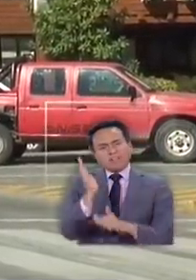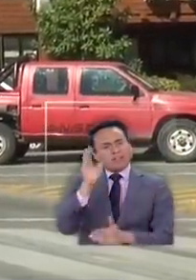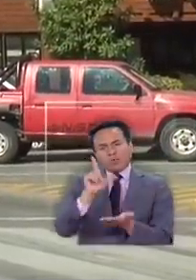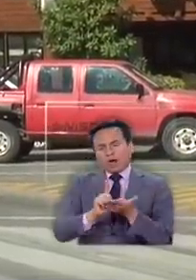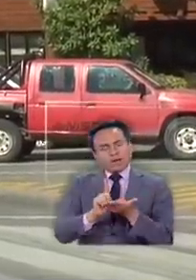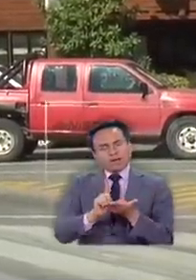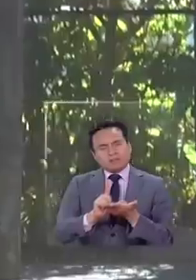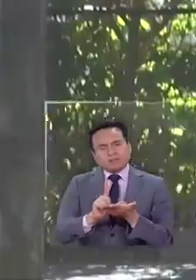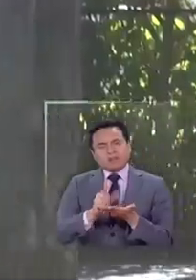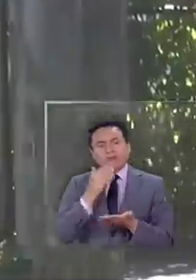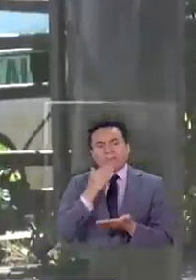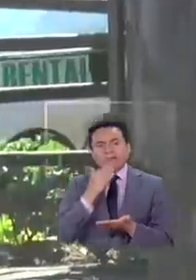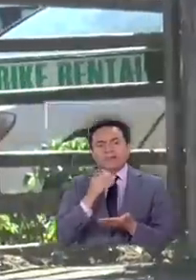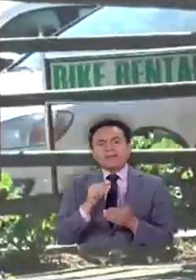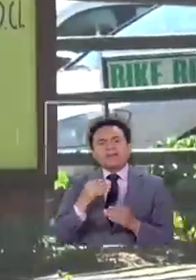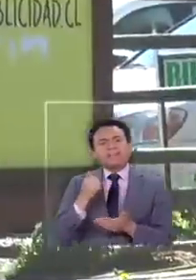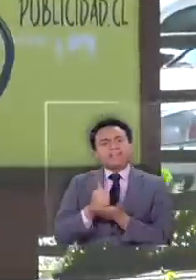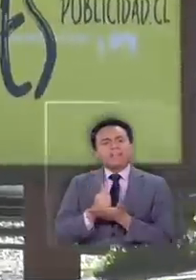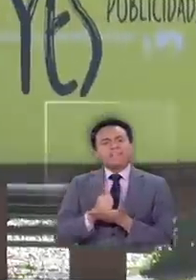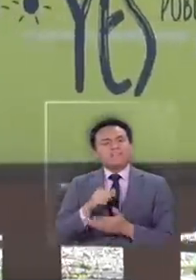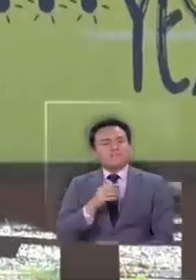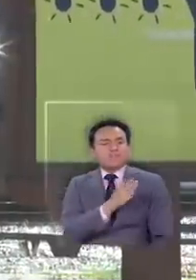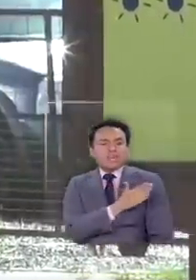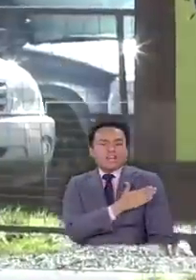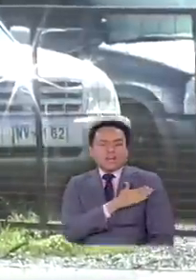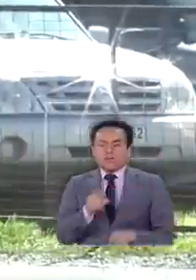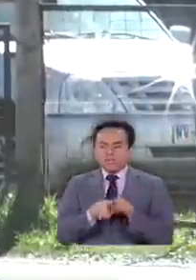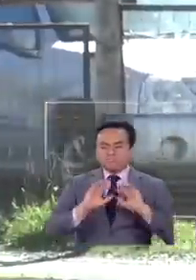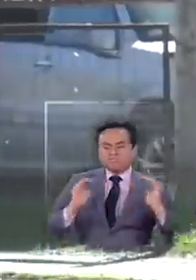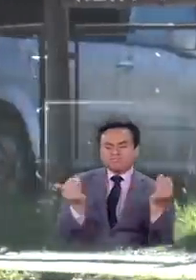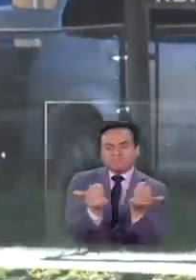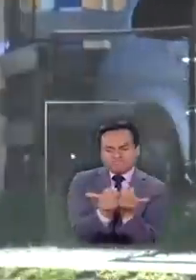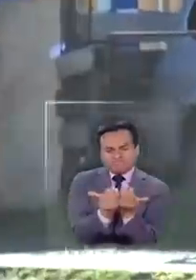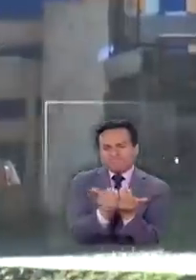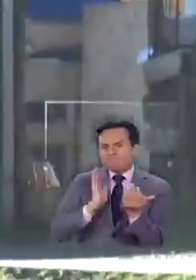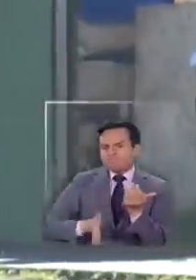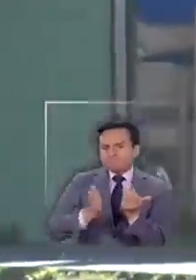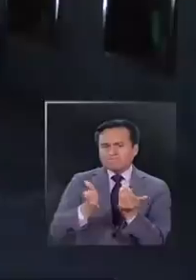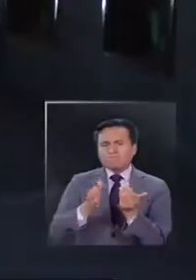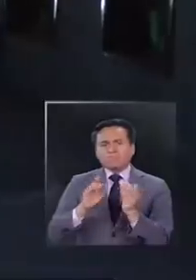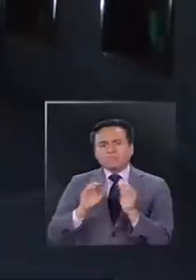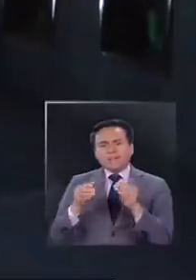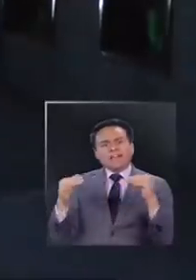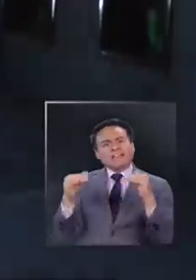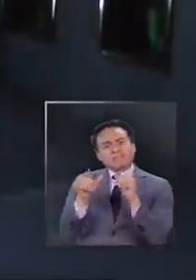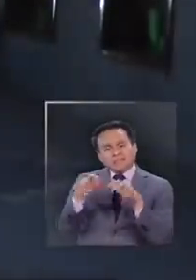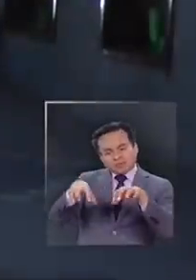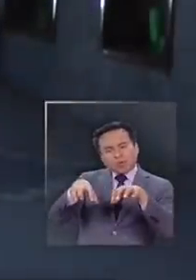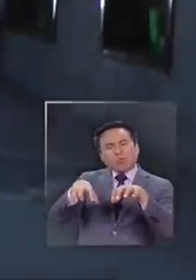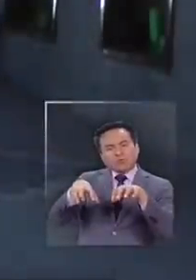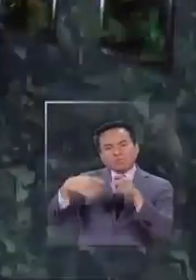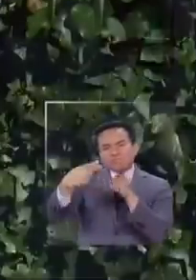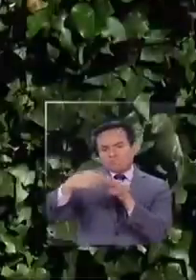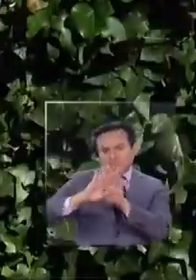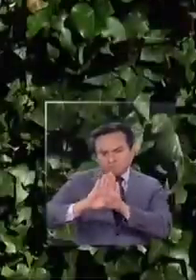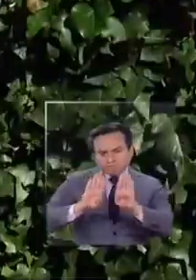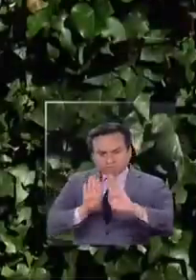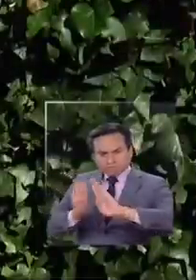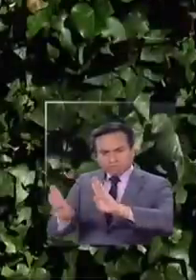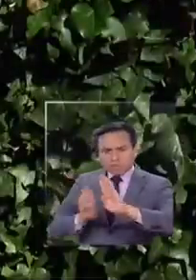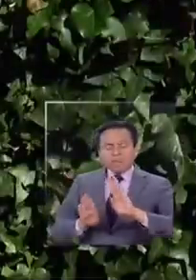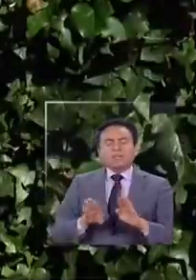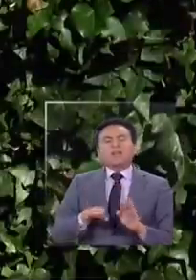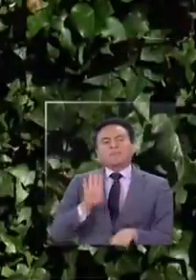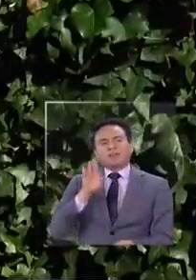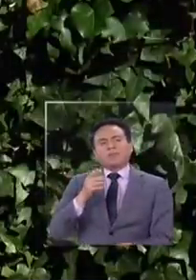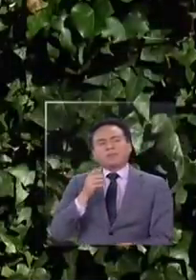la zona. Junto con el Edil de Villarrica buscan crear una barrera sanitaria permanente en el límite de ambas comunas. Podría ser